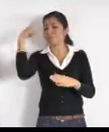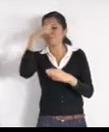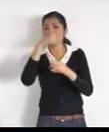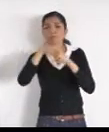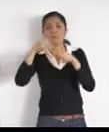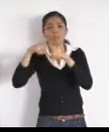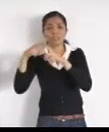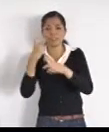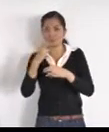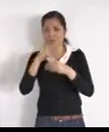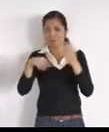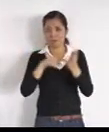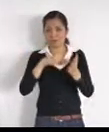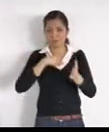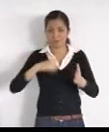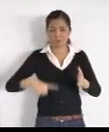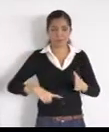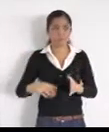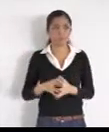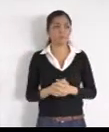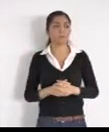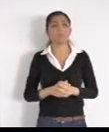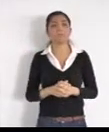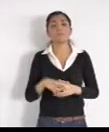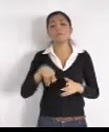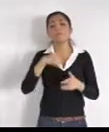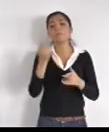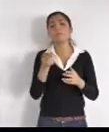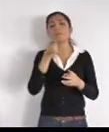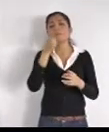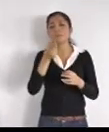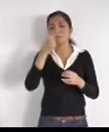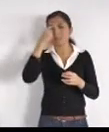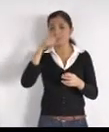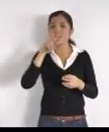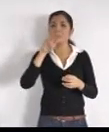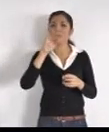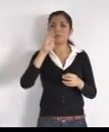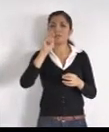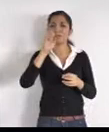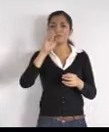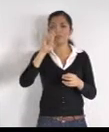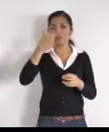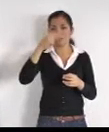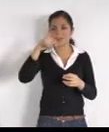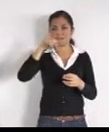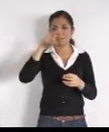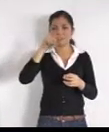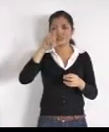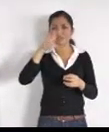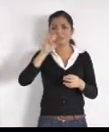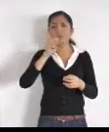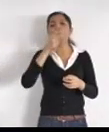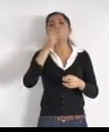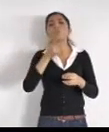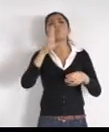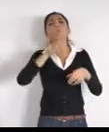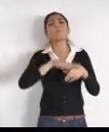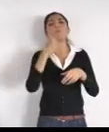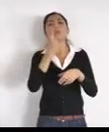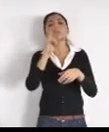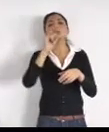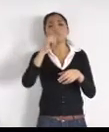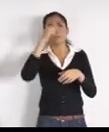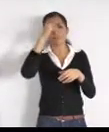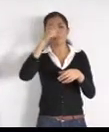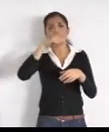Para Víctor González, en el Facebook personal, ¿por qué se le está dando, preferencia a los autos, que a las bicis y peatones? Acaban de tirarlos, separados de